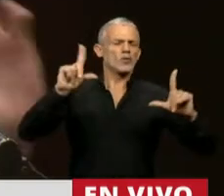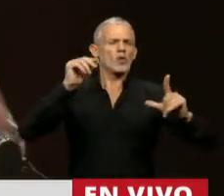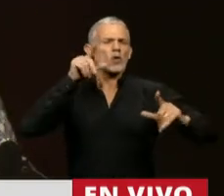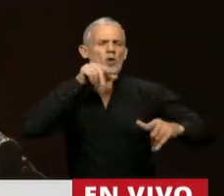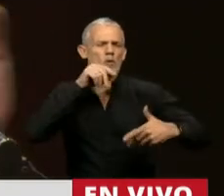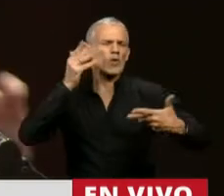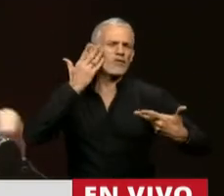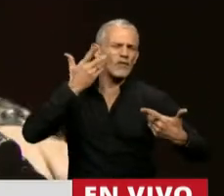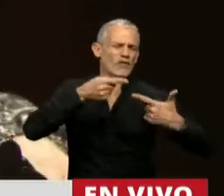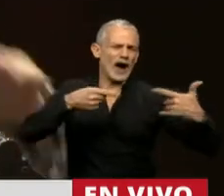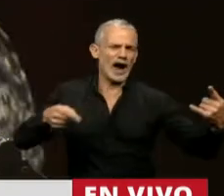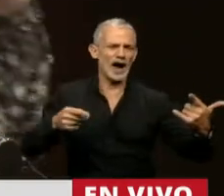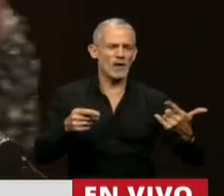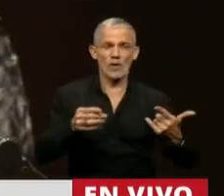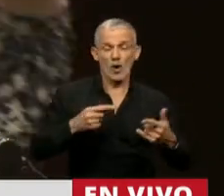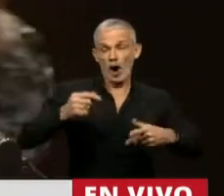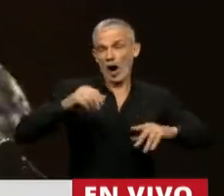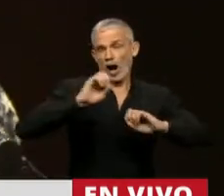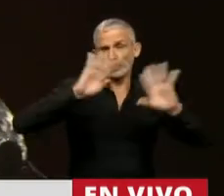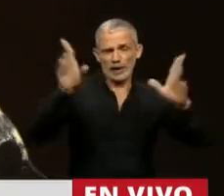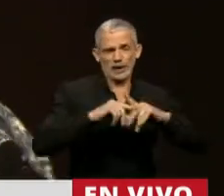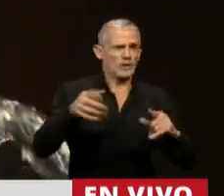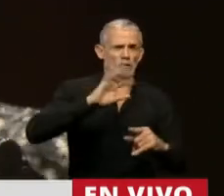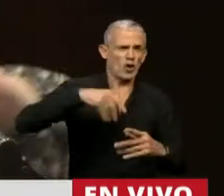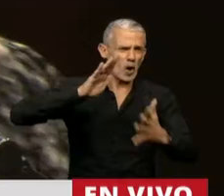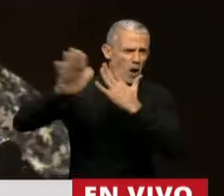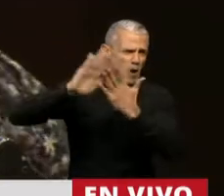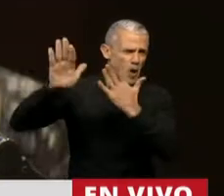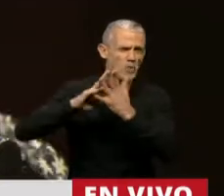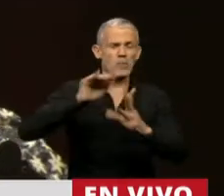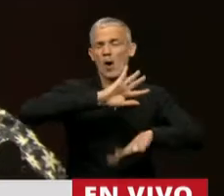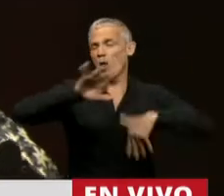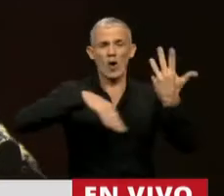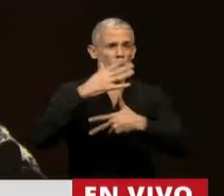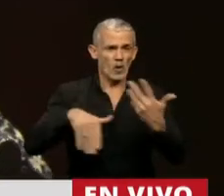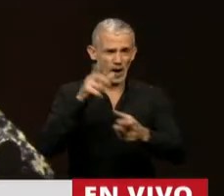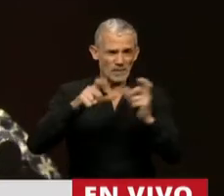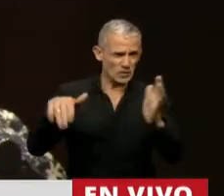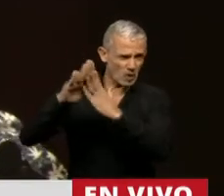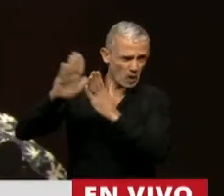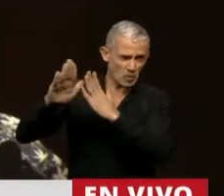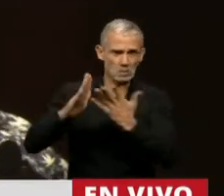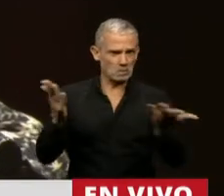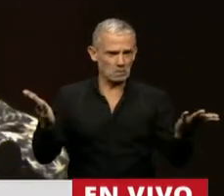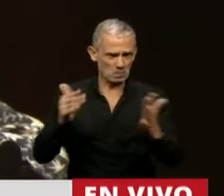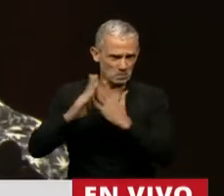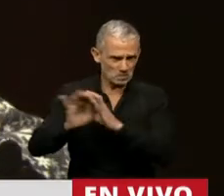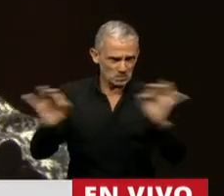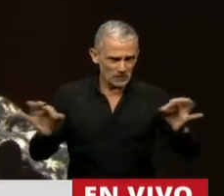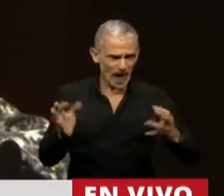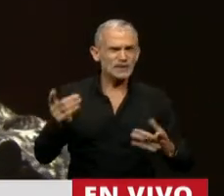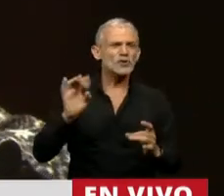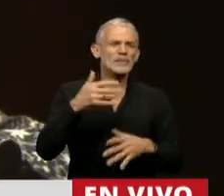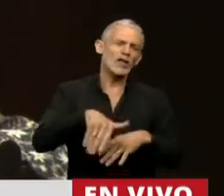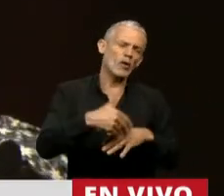redes, armando una suerte de dramatismo y de cataclismo que se viene porque la gente se va, y la verdad es que no, no se va nadie, lo único que